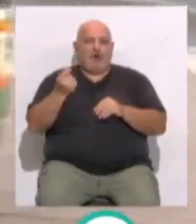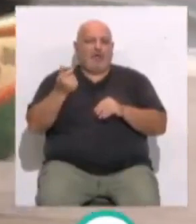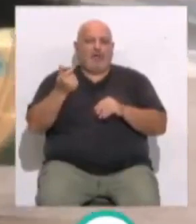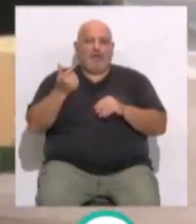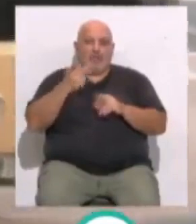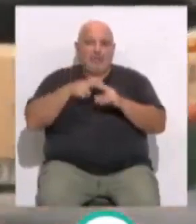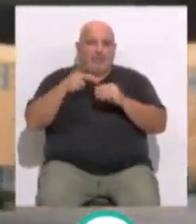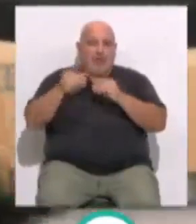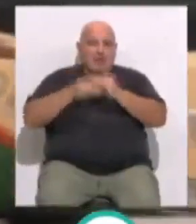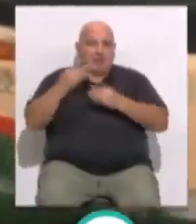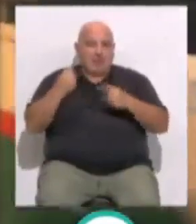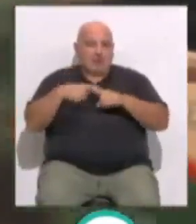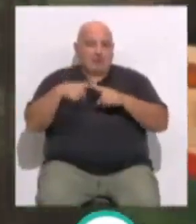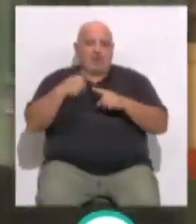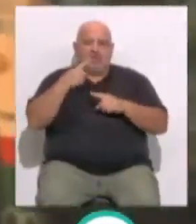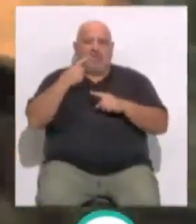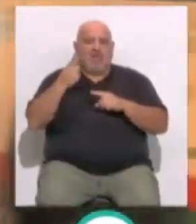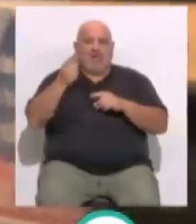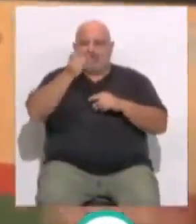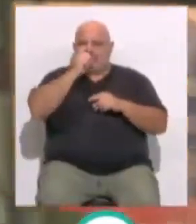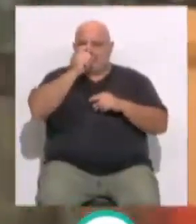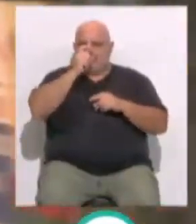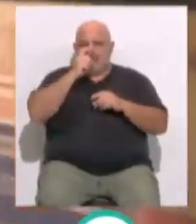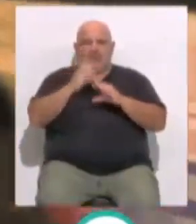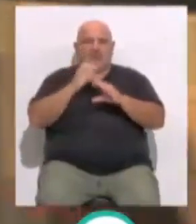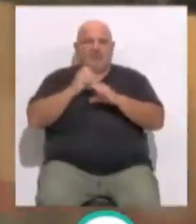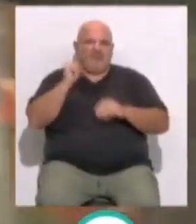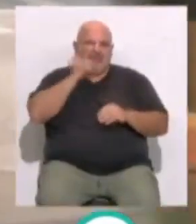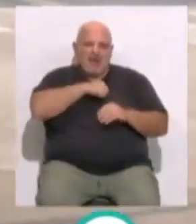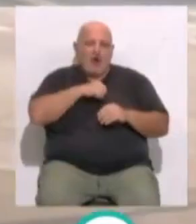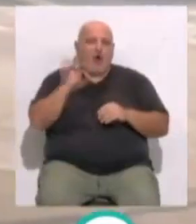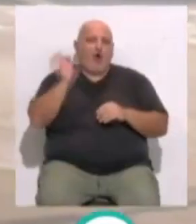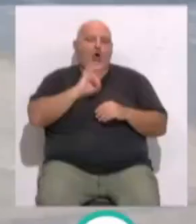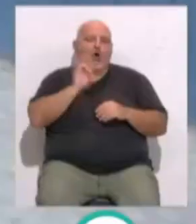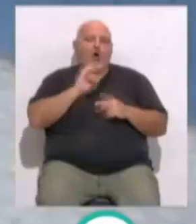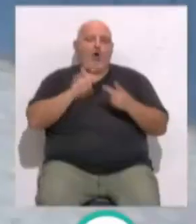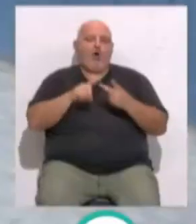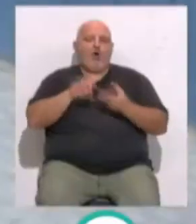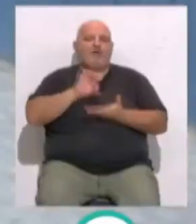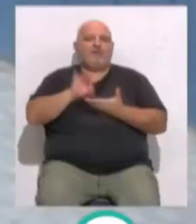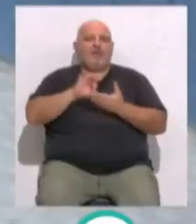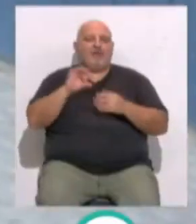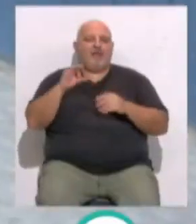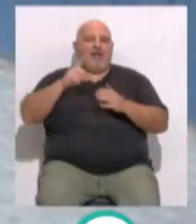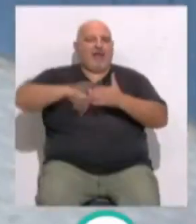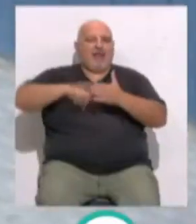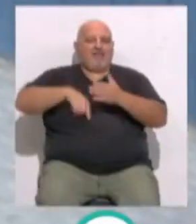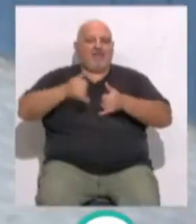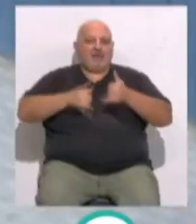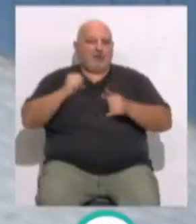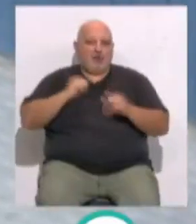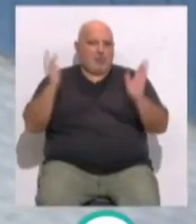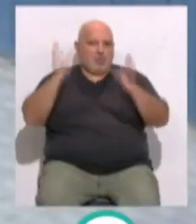presumir en este ámbito. En este sentido, denuncia la antigüedad de la flota de autobuses urbanos o la ausencia de un servicio público de alquiler de